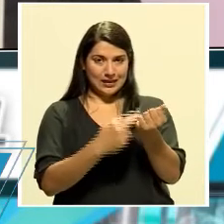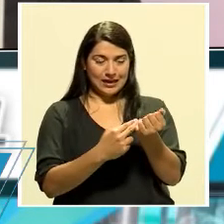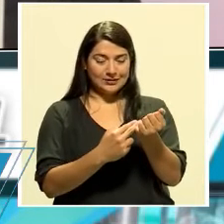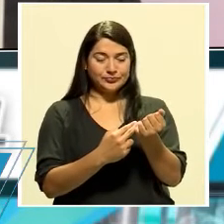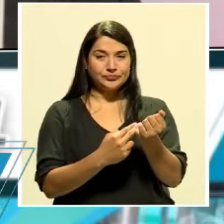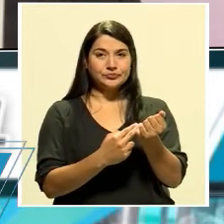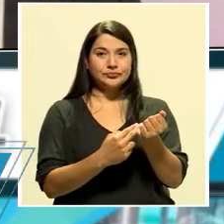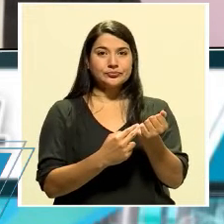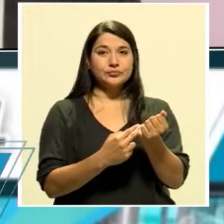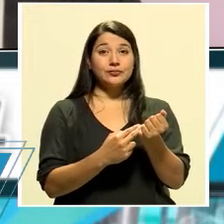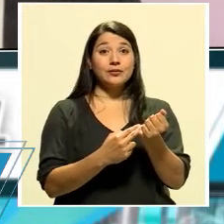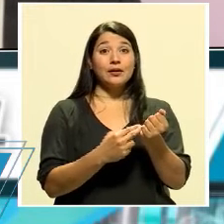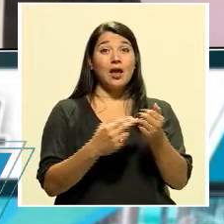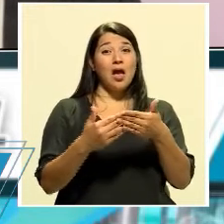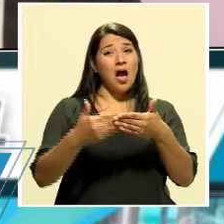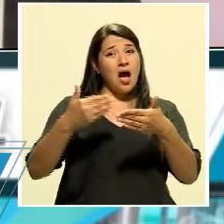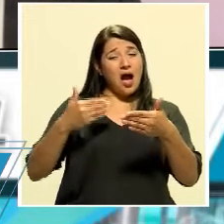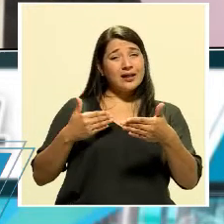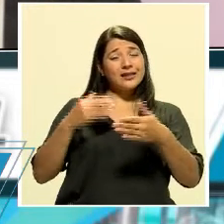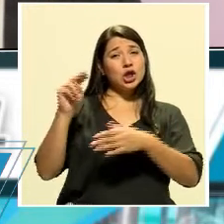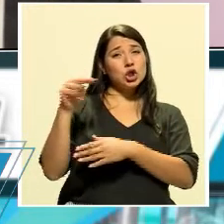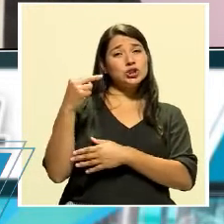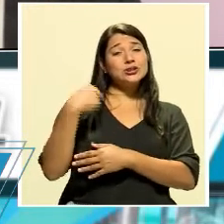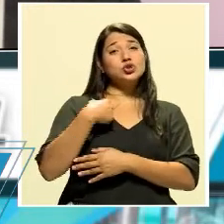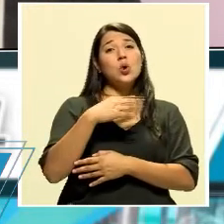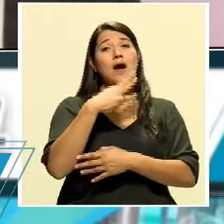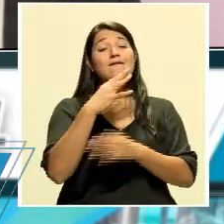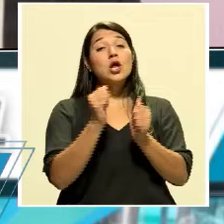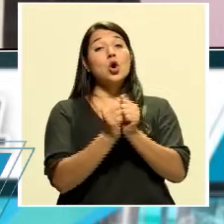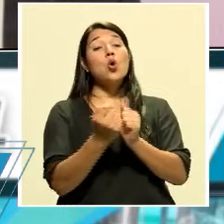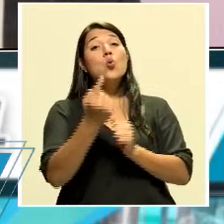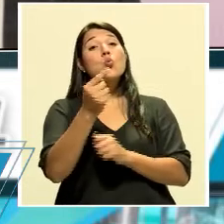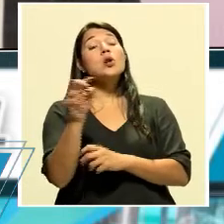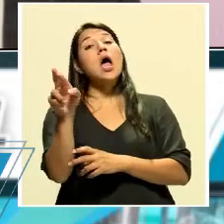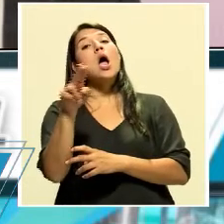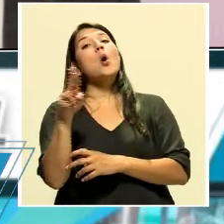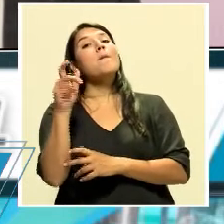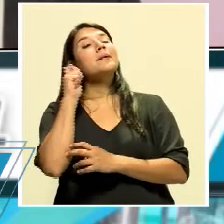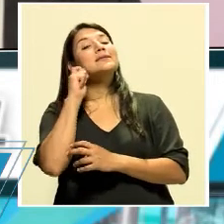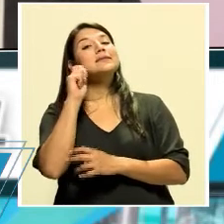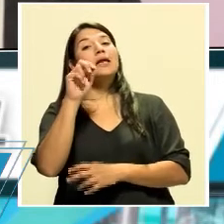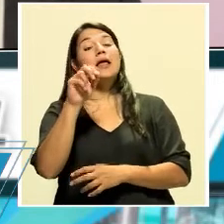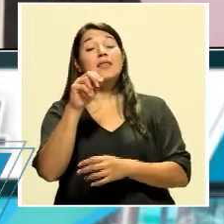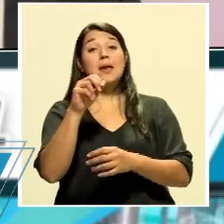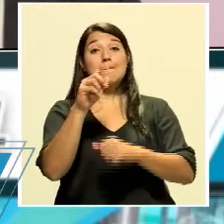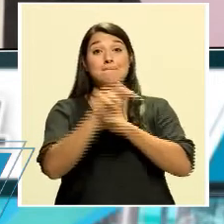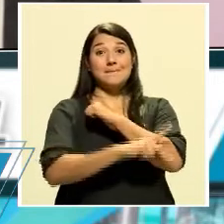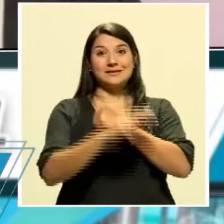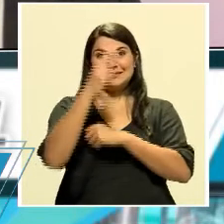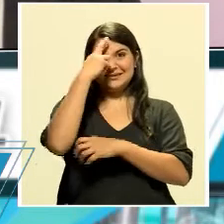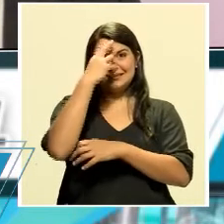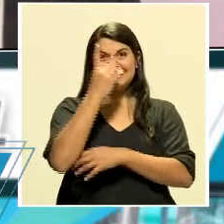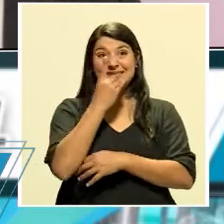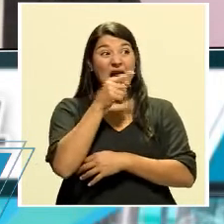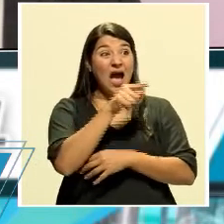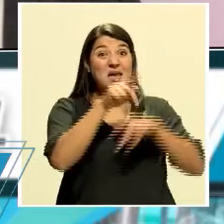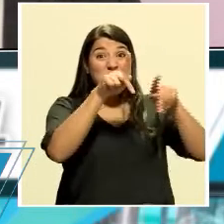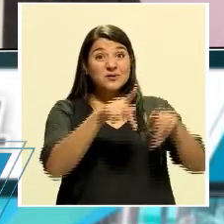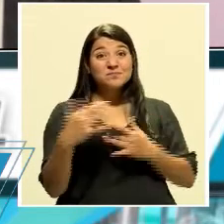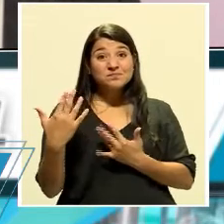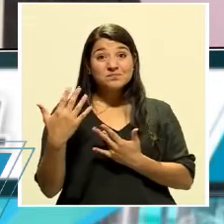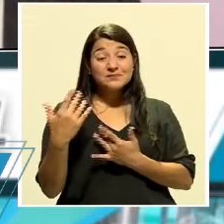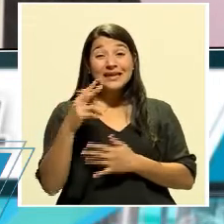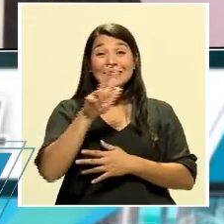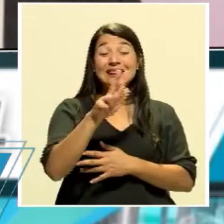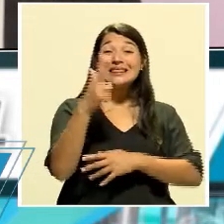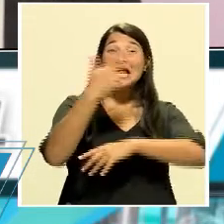más temprano durante el noticiero conversaba con una colega de República Dominicana, la gente está esperando tres, cuatro días